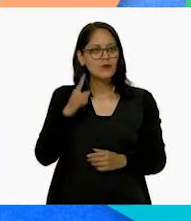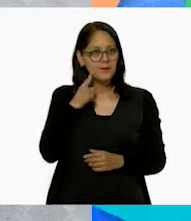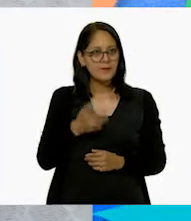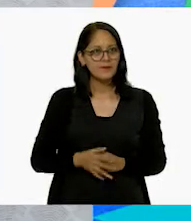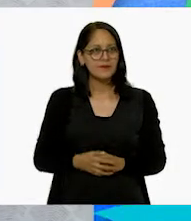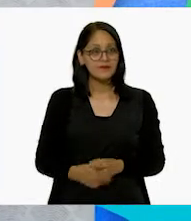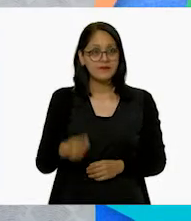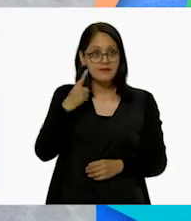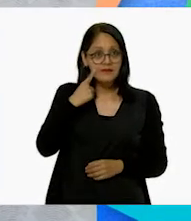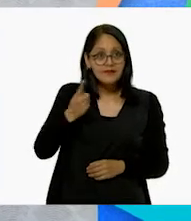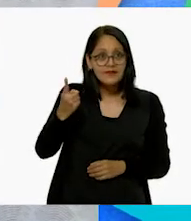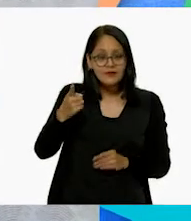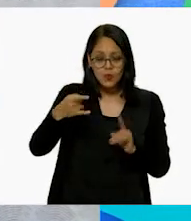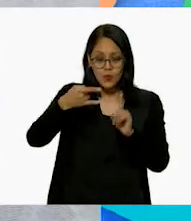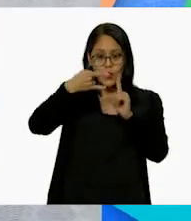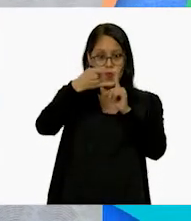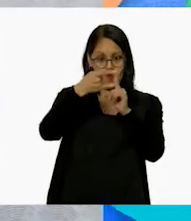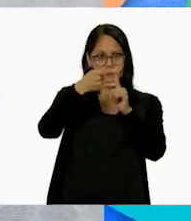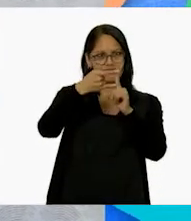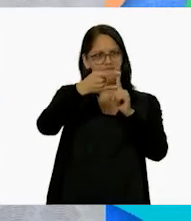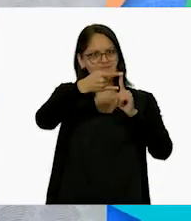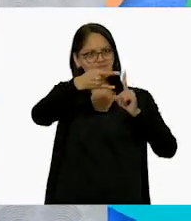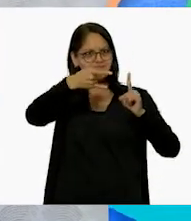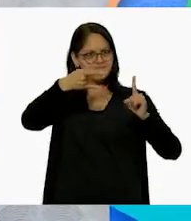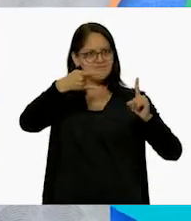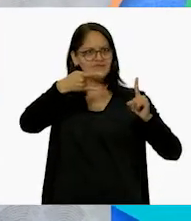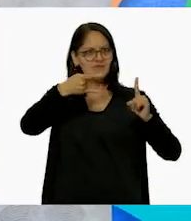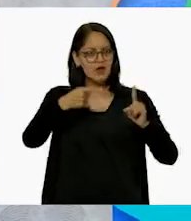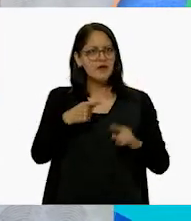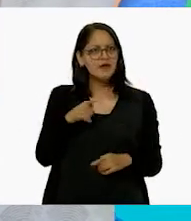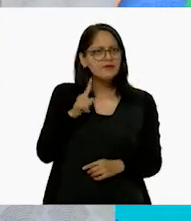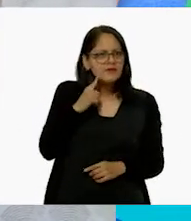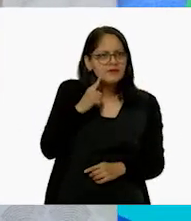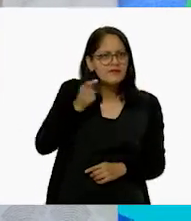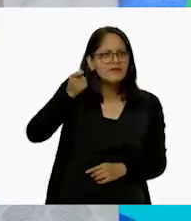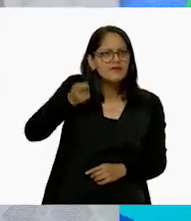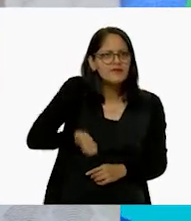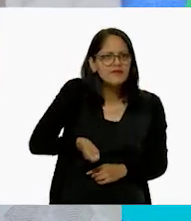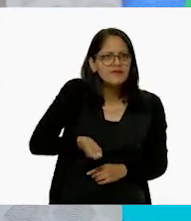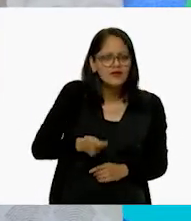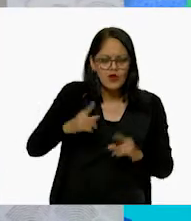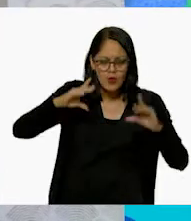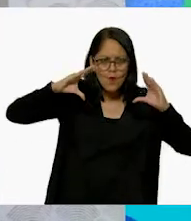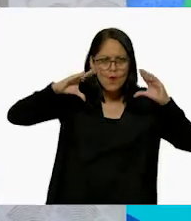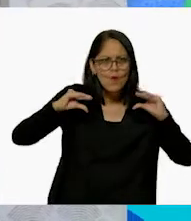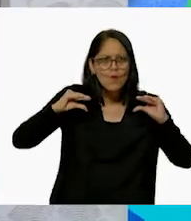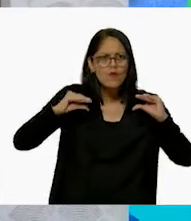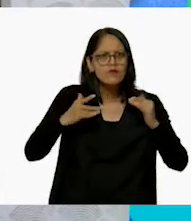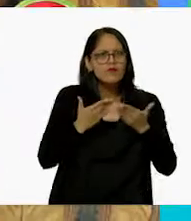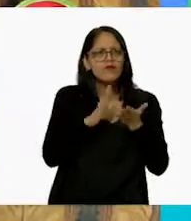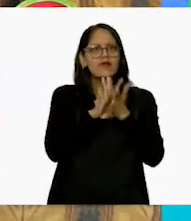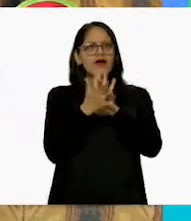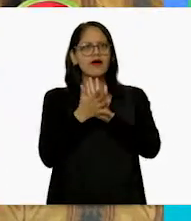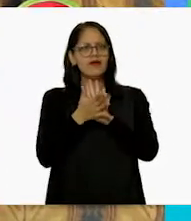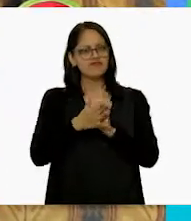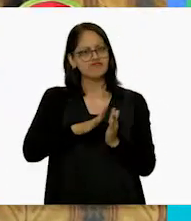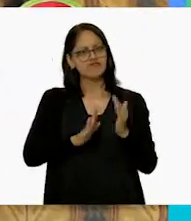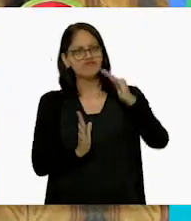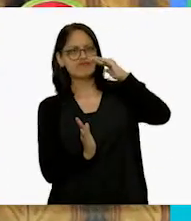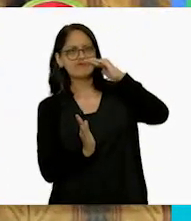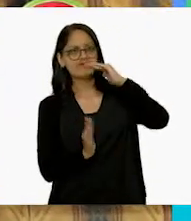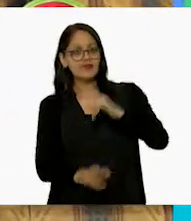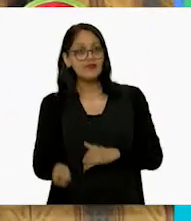Si coges un cuadrado y lo estrujas un poquito, se queda más delgado, ahora está de pie. Bien,